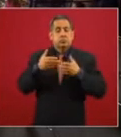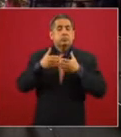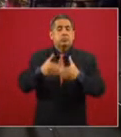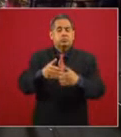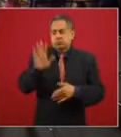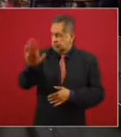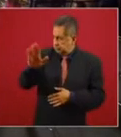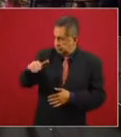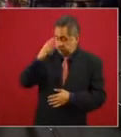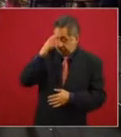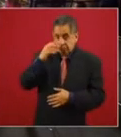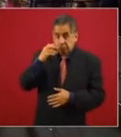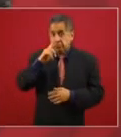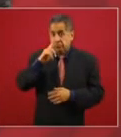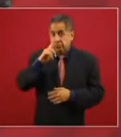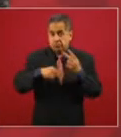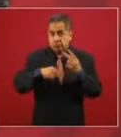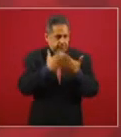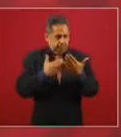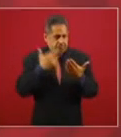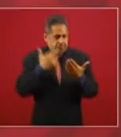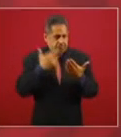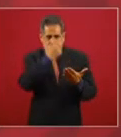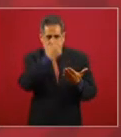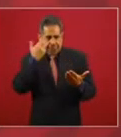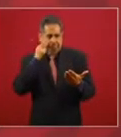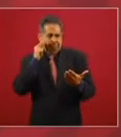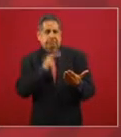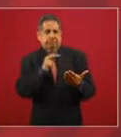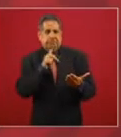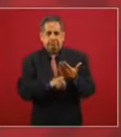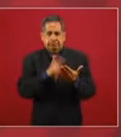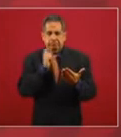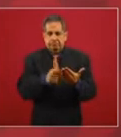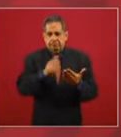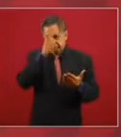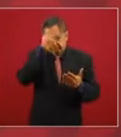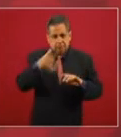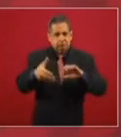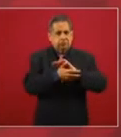Veracruz se va a revisar el convenio